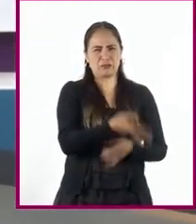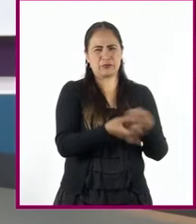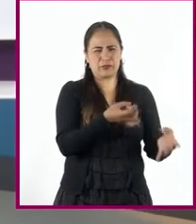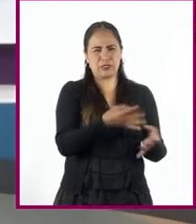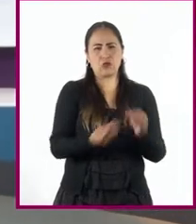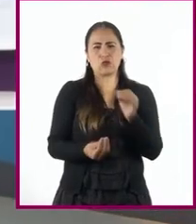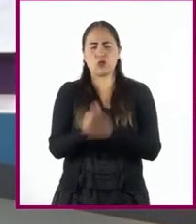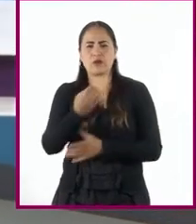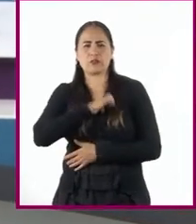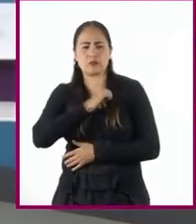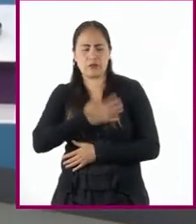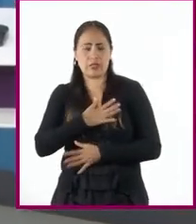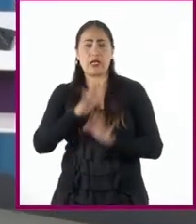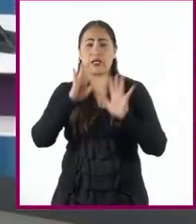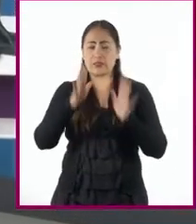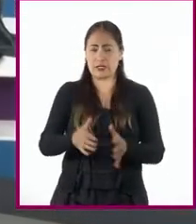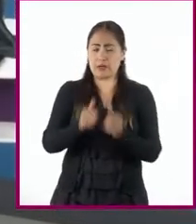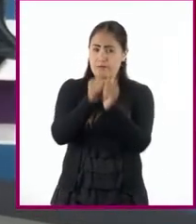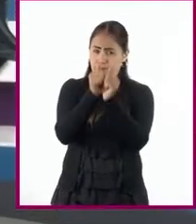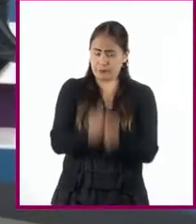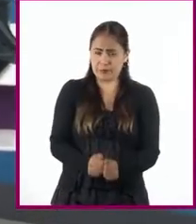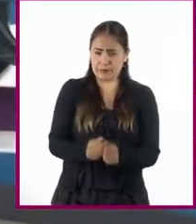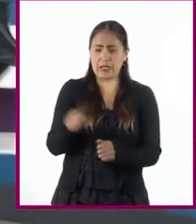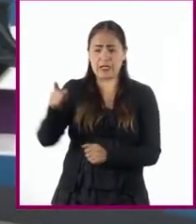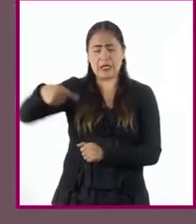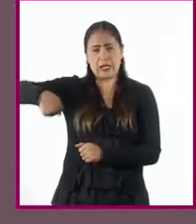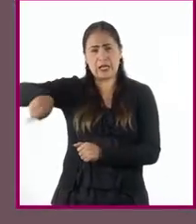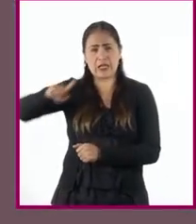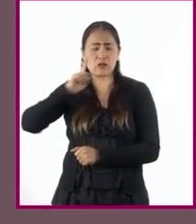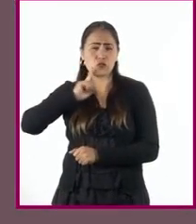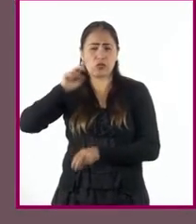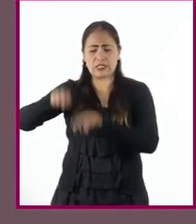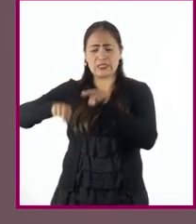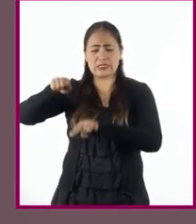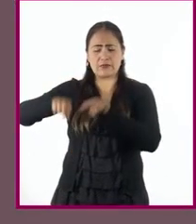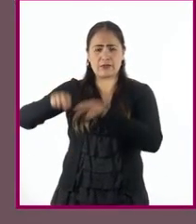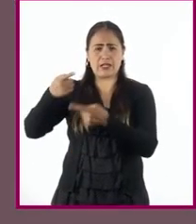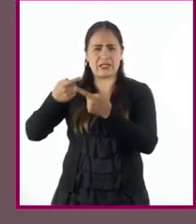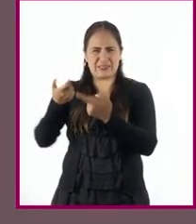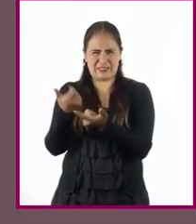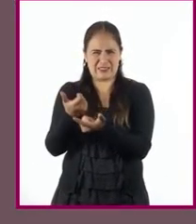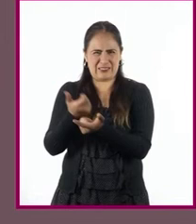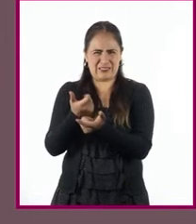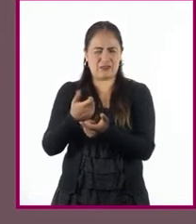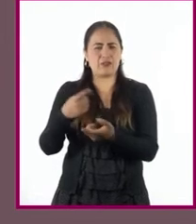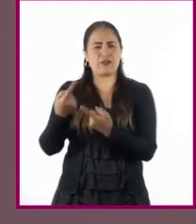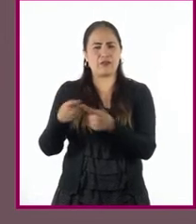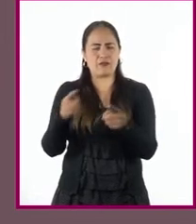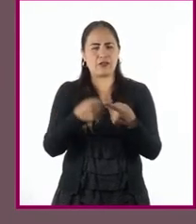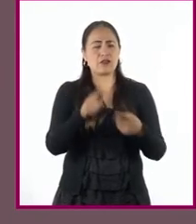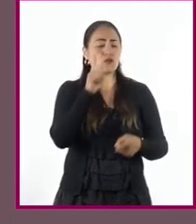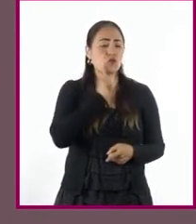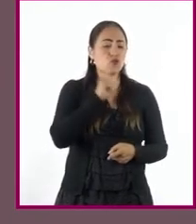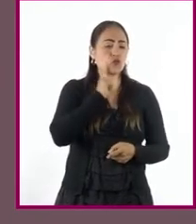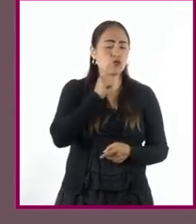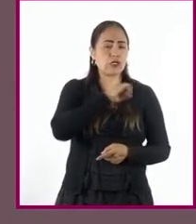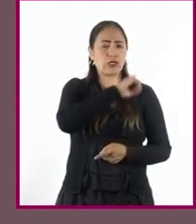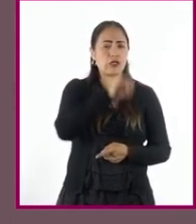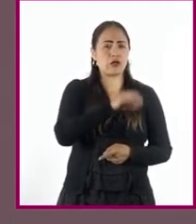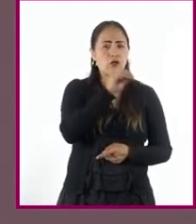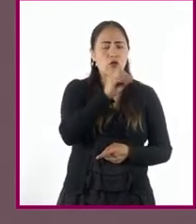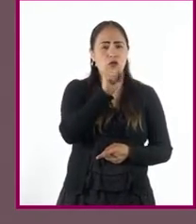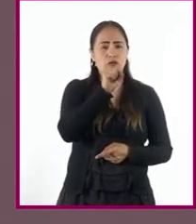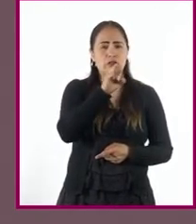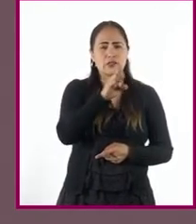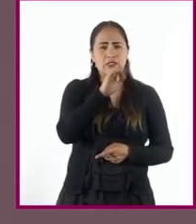España, procedían de diferentes estratos sociales. De acuerdo con Josefina Muriel, historiadora mexicana pionera